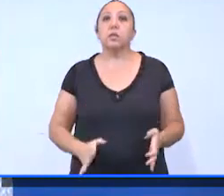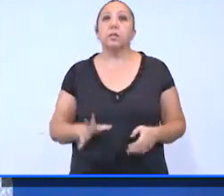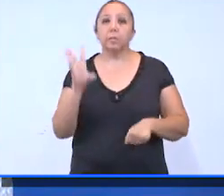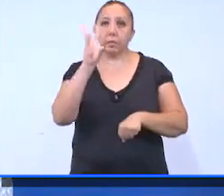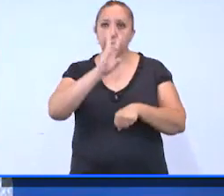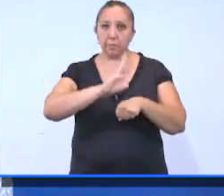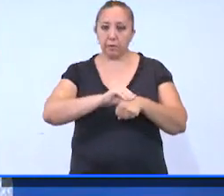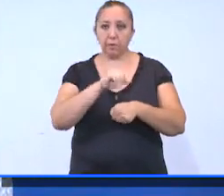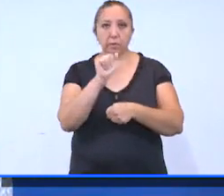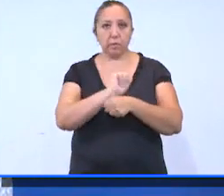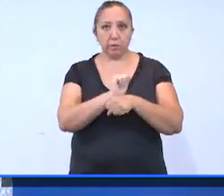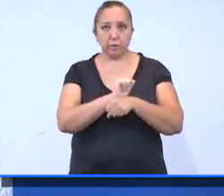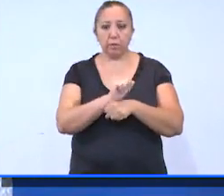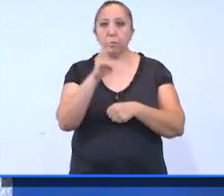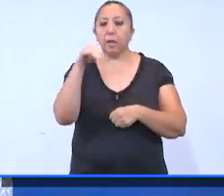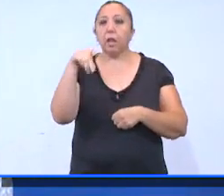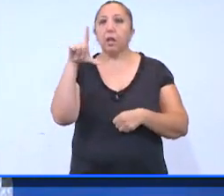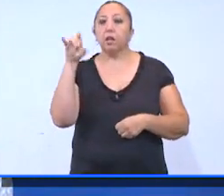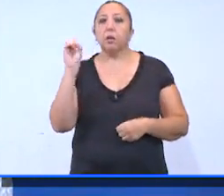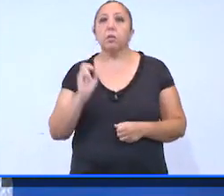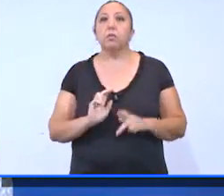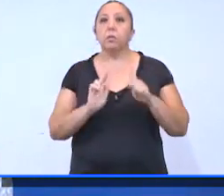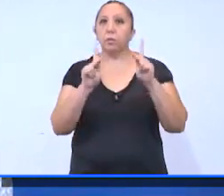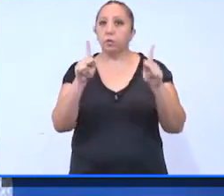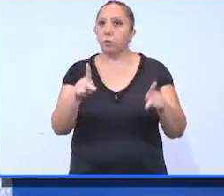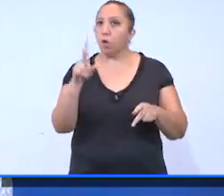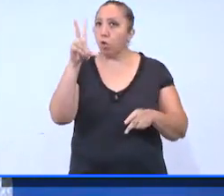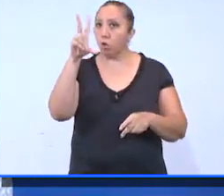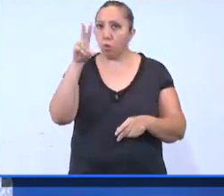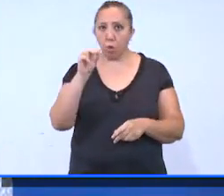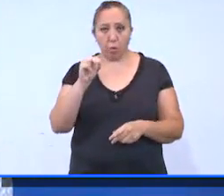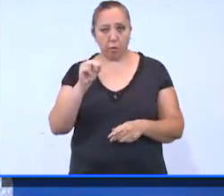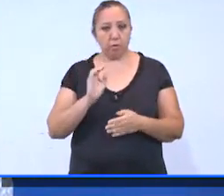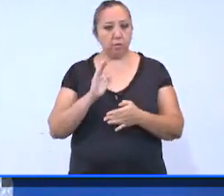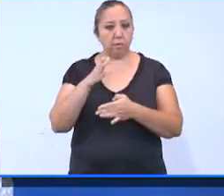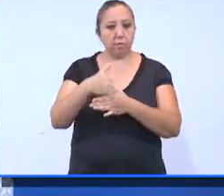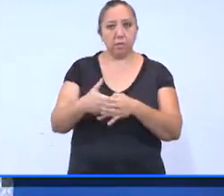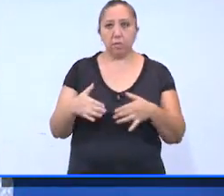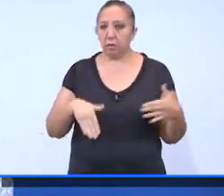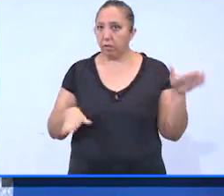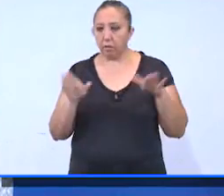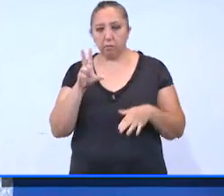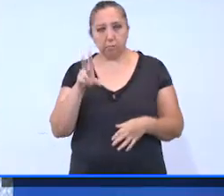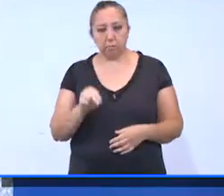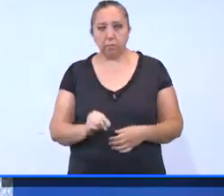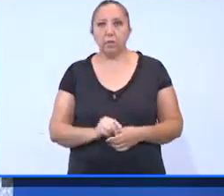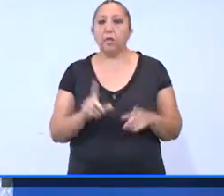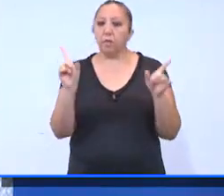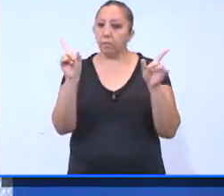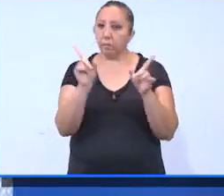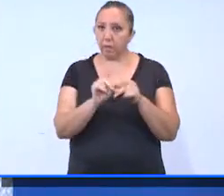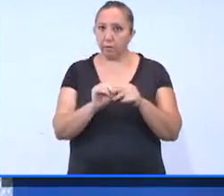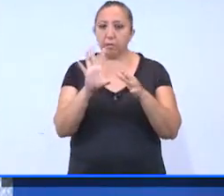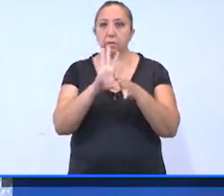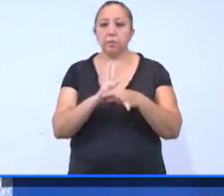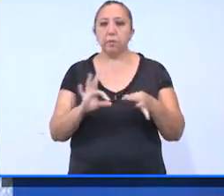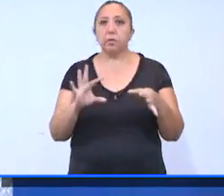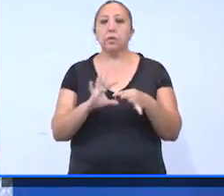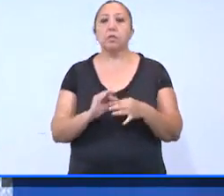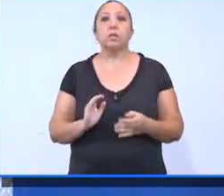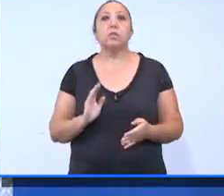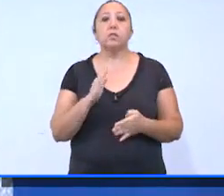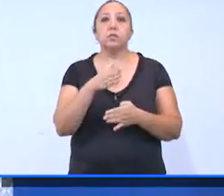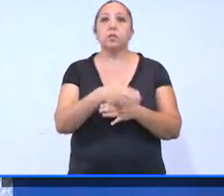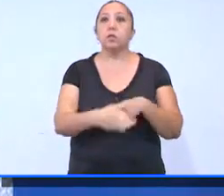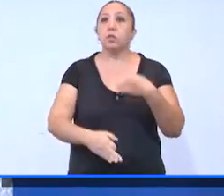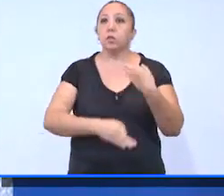el tráfico vehicular en el malecón de progreso, más no el peatonal. En breve se dará a conocer la ocupación hospitalaria